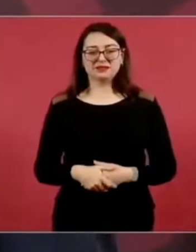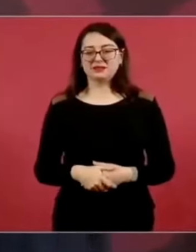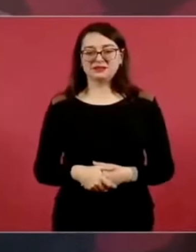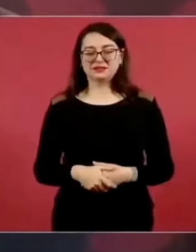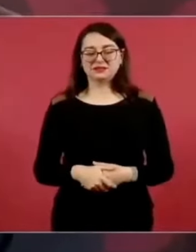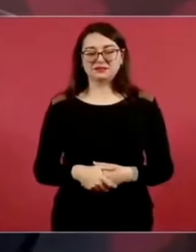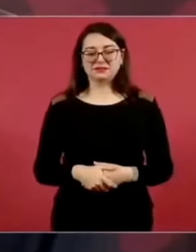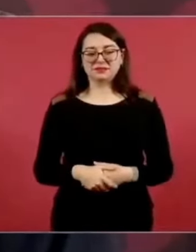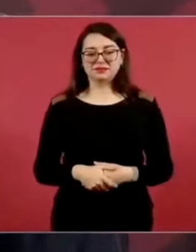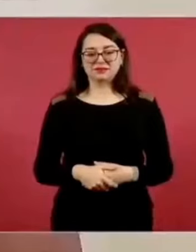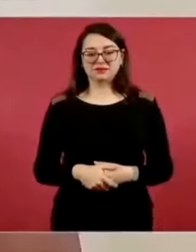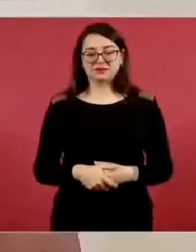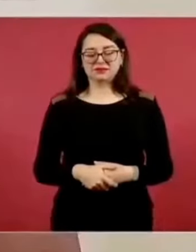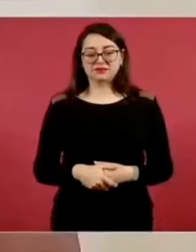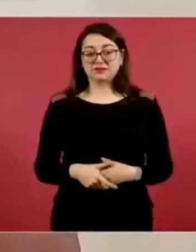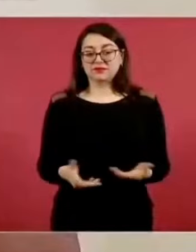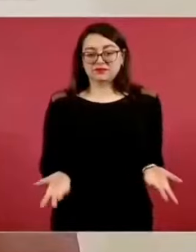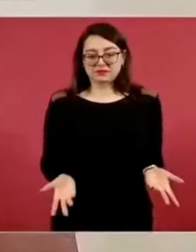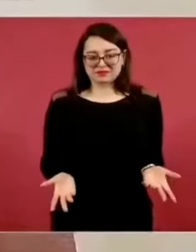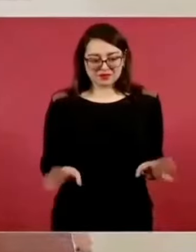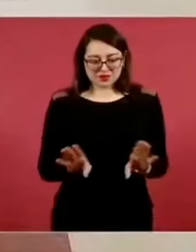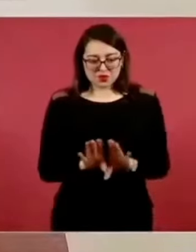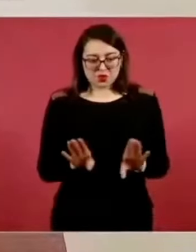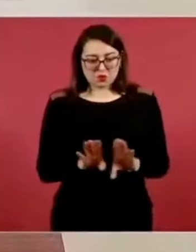Es más, no sé, no sabría yo.